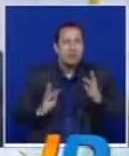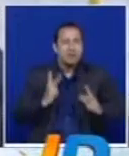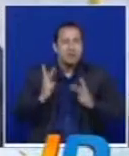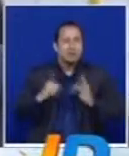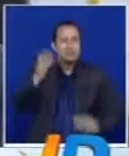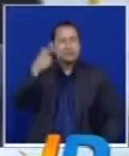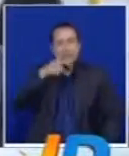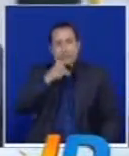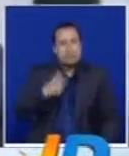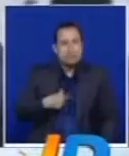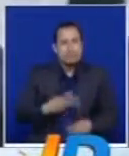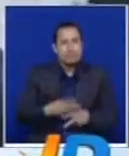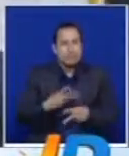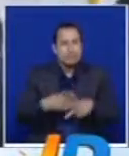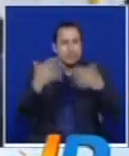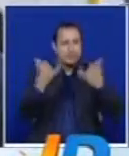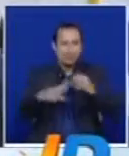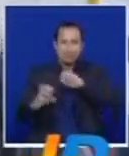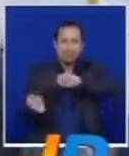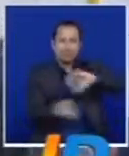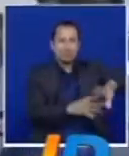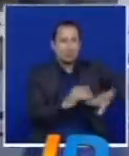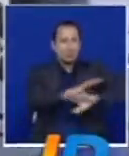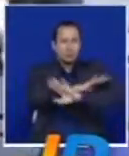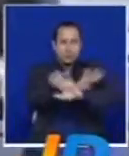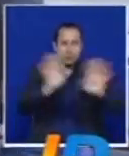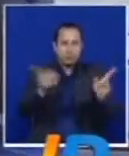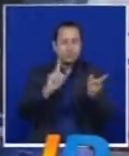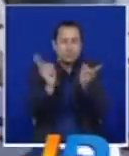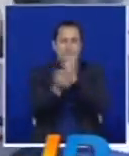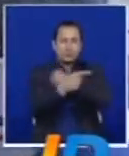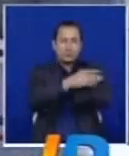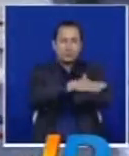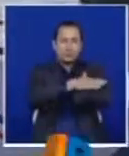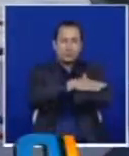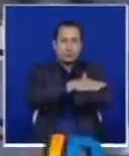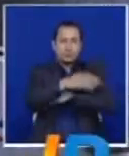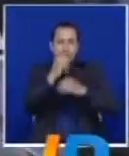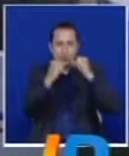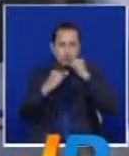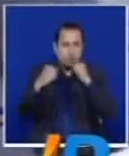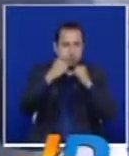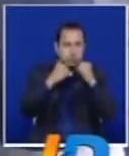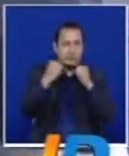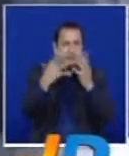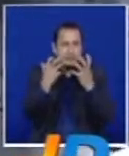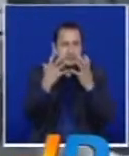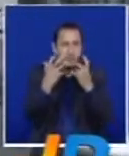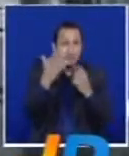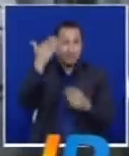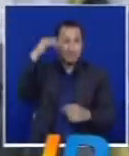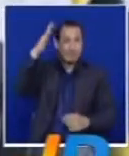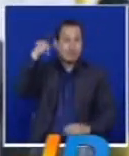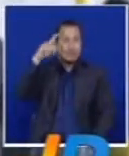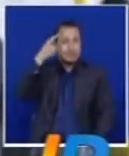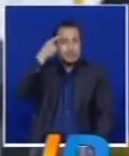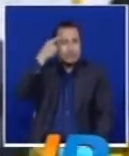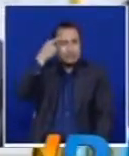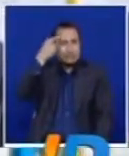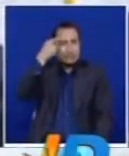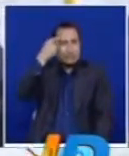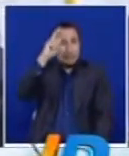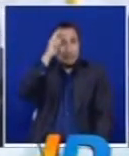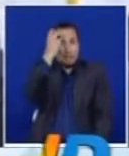deporte ya lo dejé en mal paso. Cada golpe lleva impregnado el sueño de noquear a su pasado. Si usted